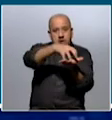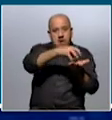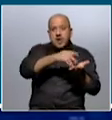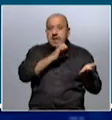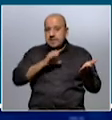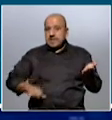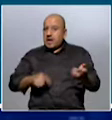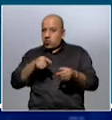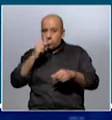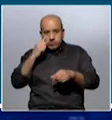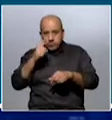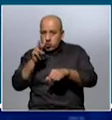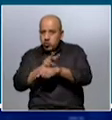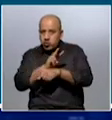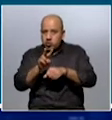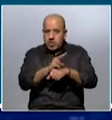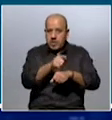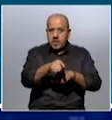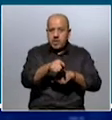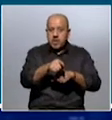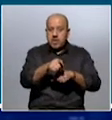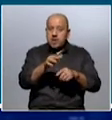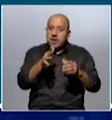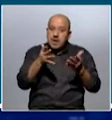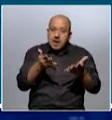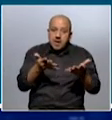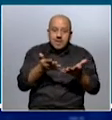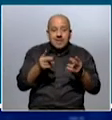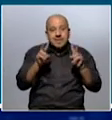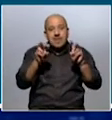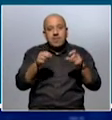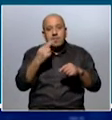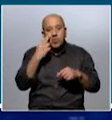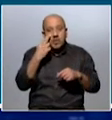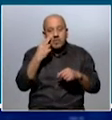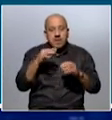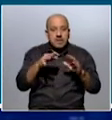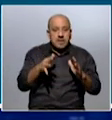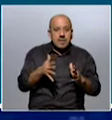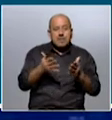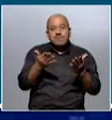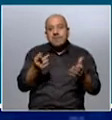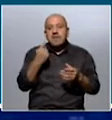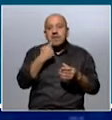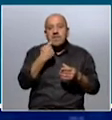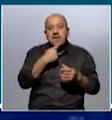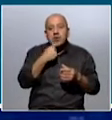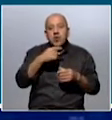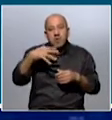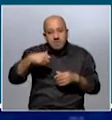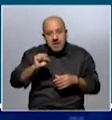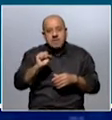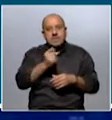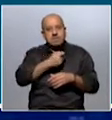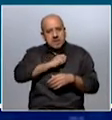se cumplan los derechos de las personas. Capaz que el déficit es que no ha estado a la altura en cuanto a los